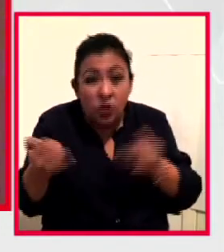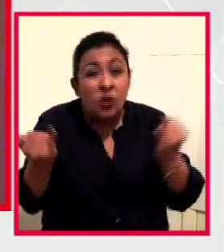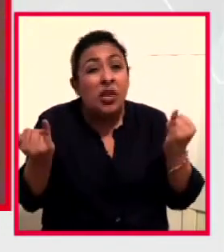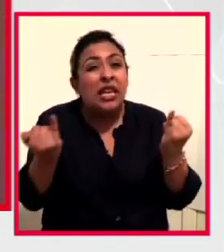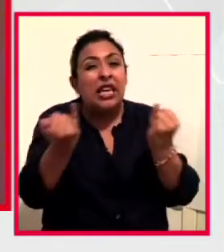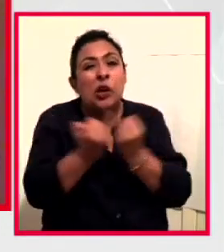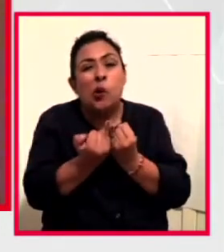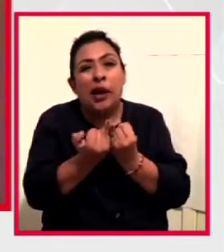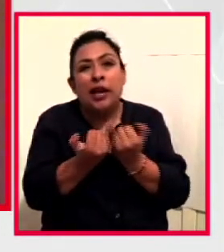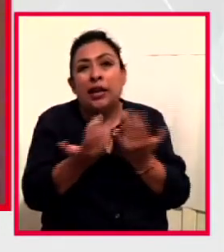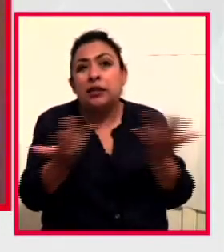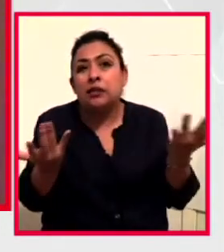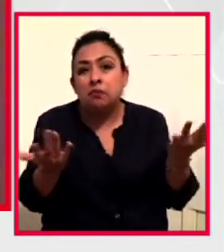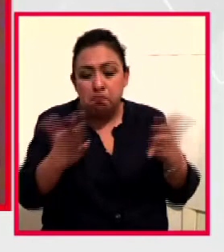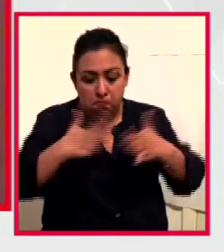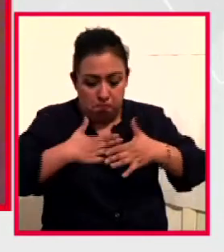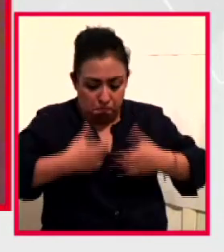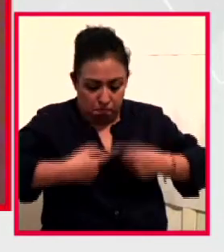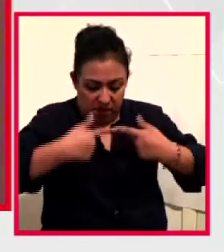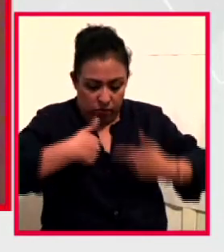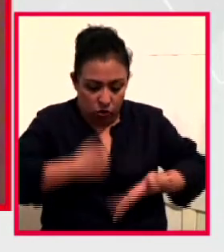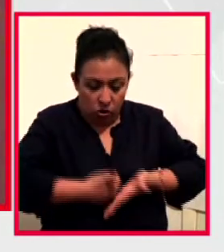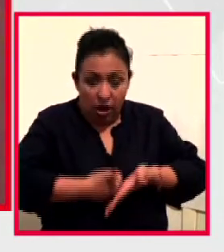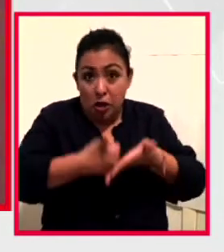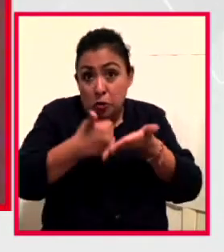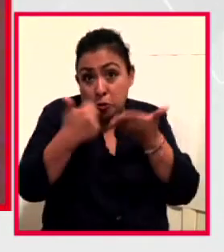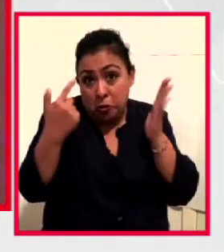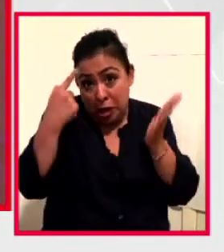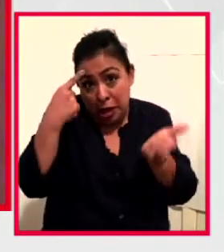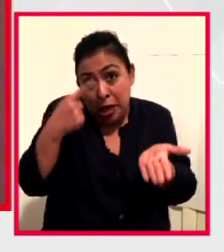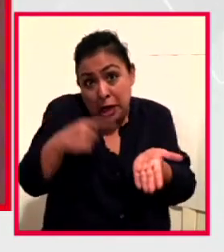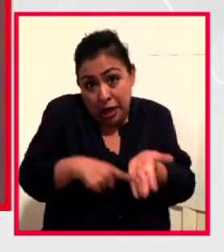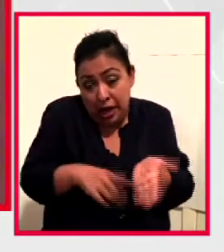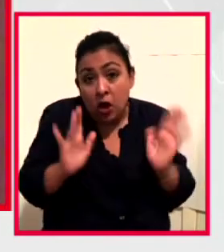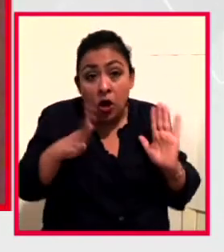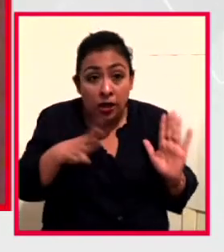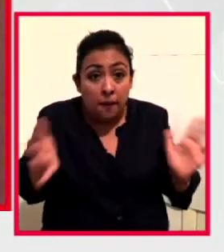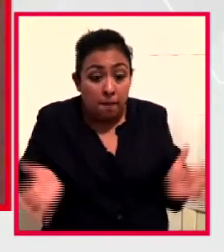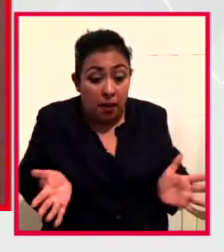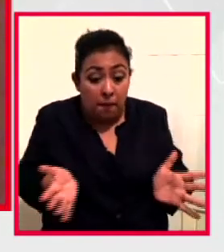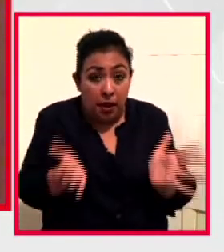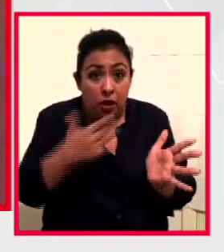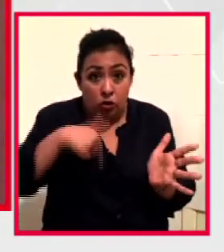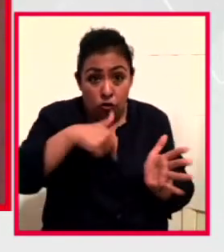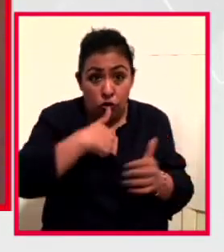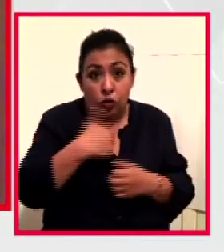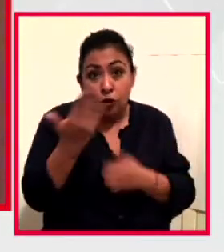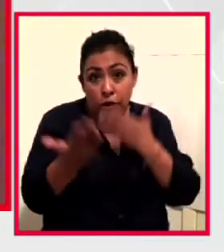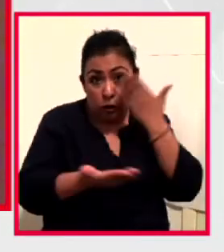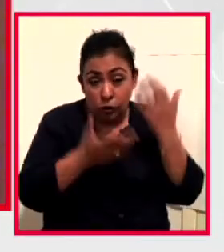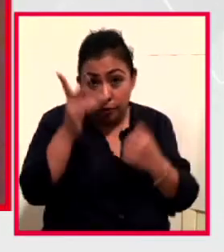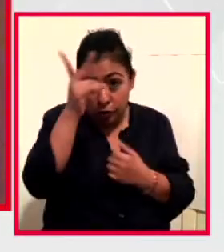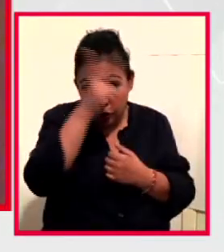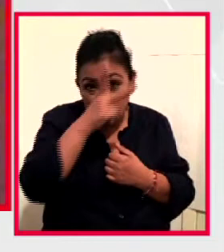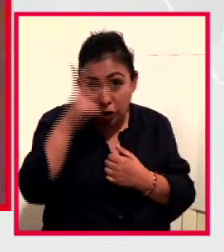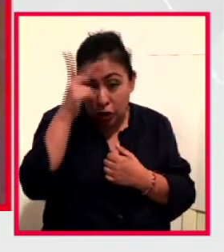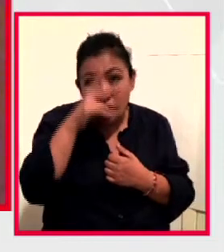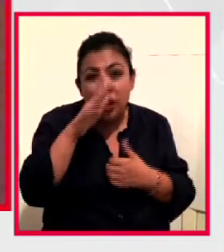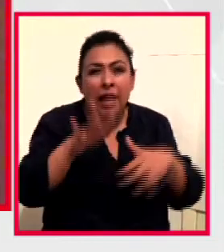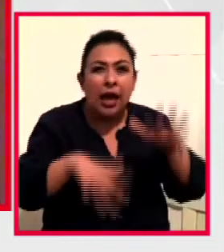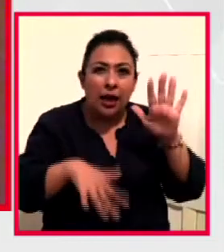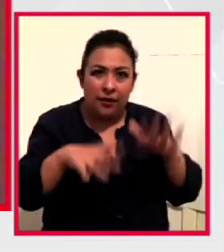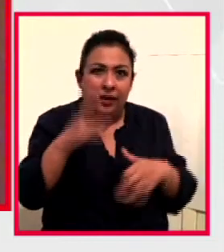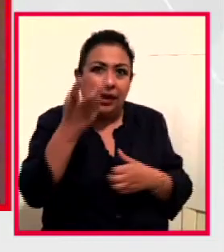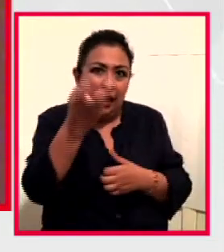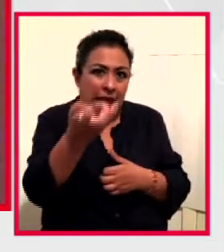ayudarme a mí misma. Yo creo que en la motivación de quienes estudiamos psicología muchas veces puede haber eso,